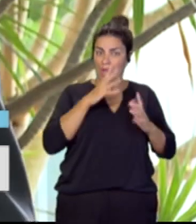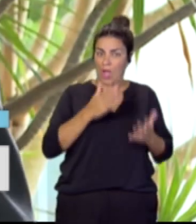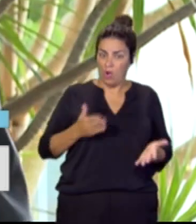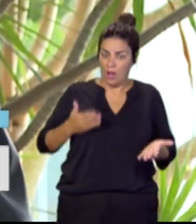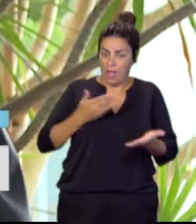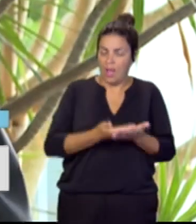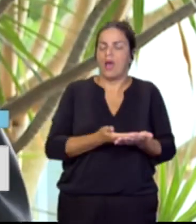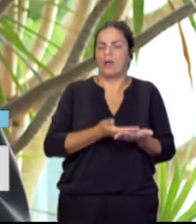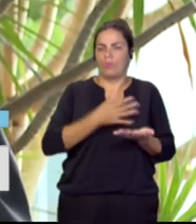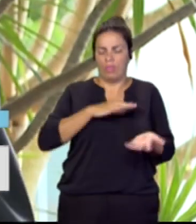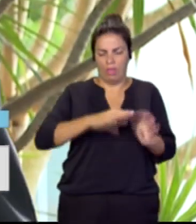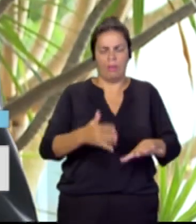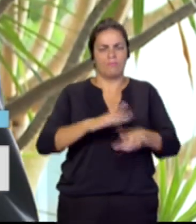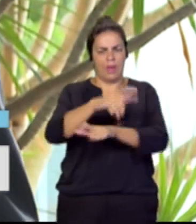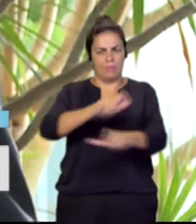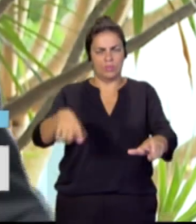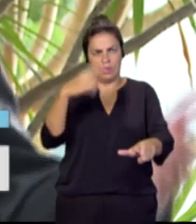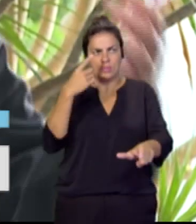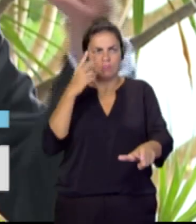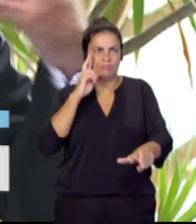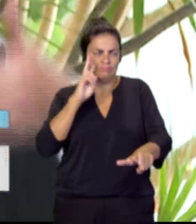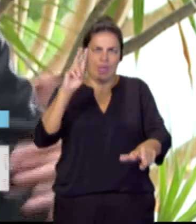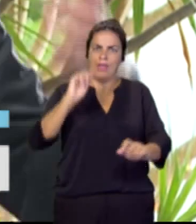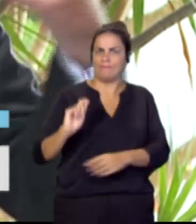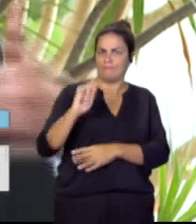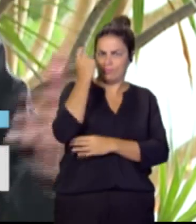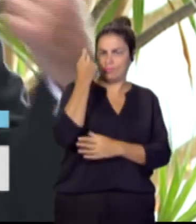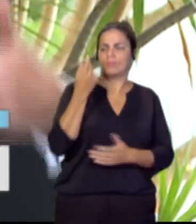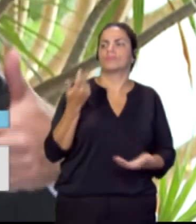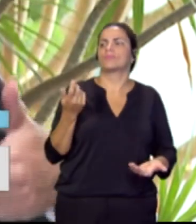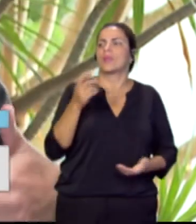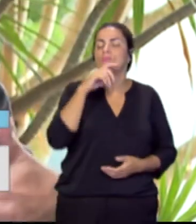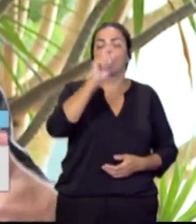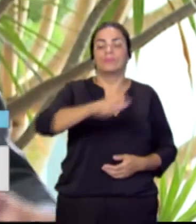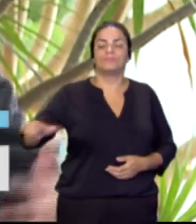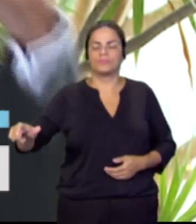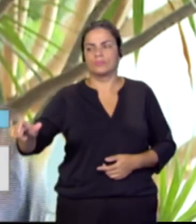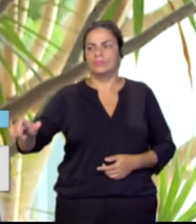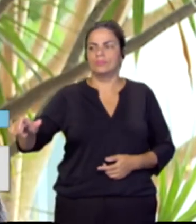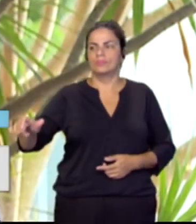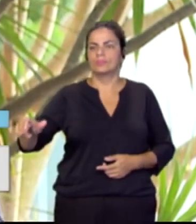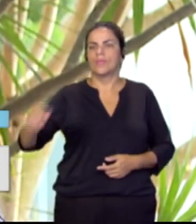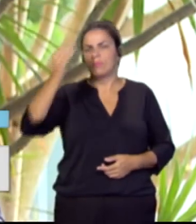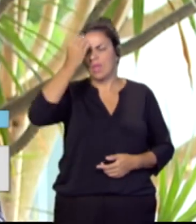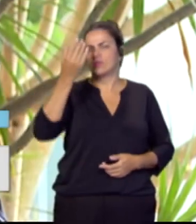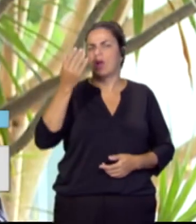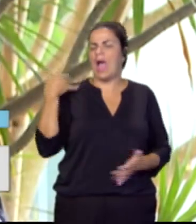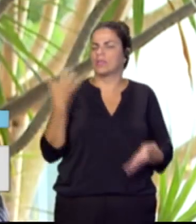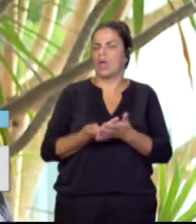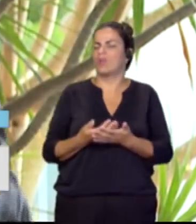pasar a la opinión pública. La opinión pública todavía razona en términos de lo que no hemos conseguido hacer.